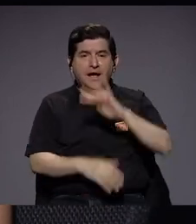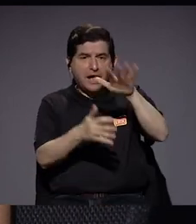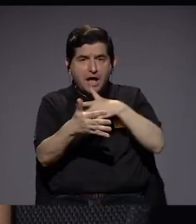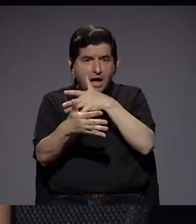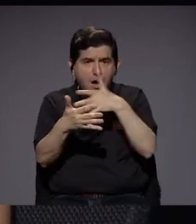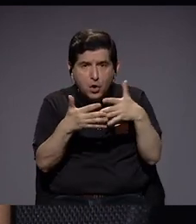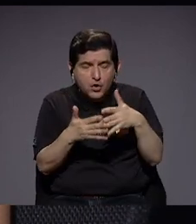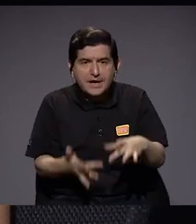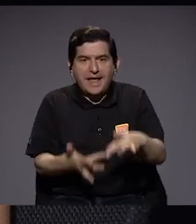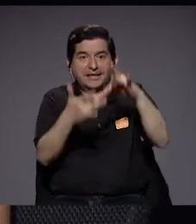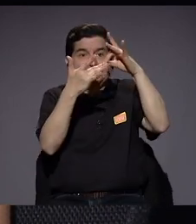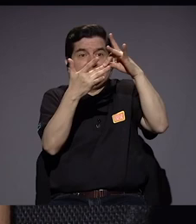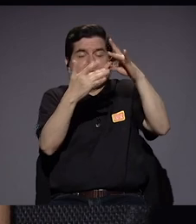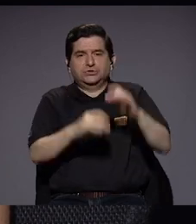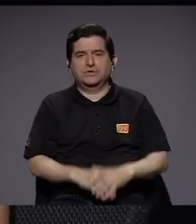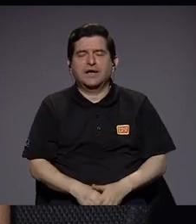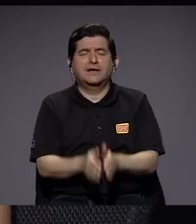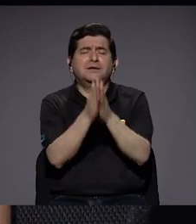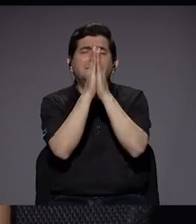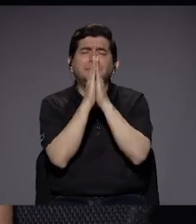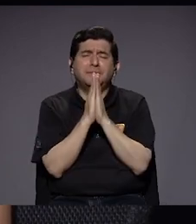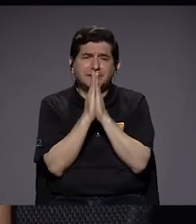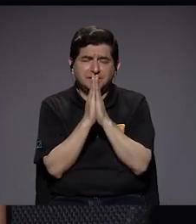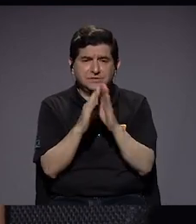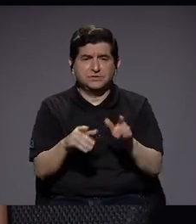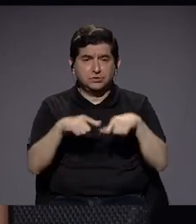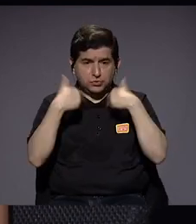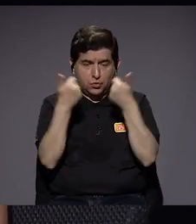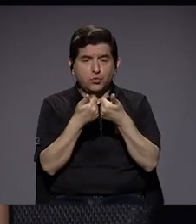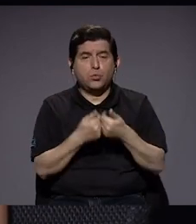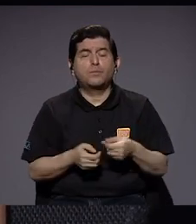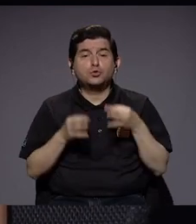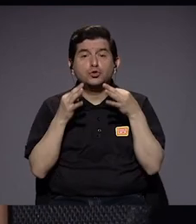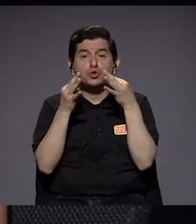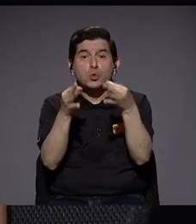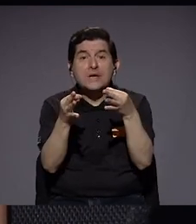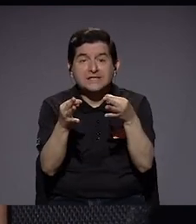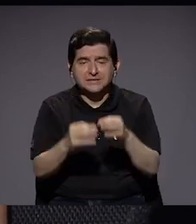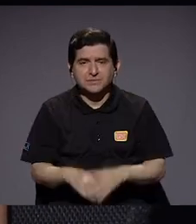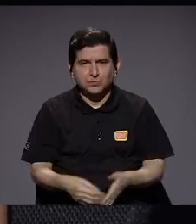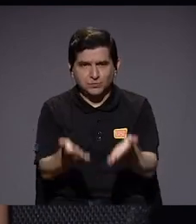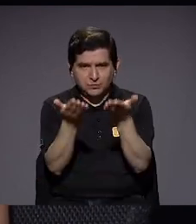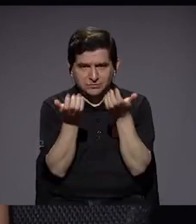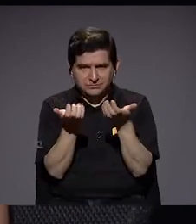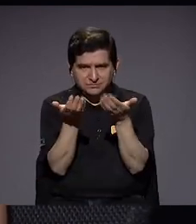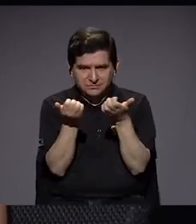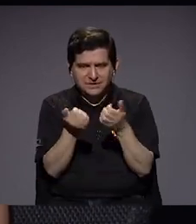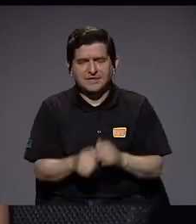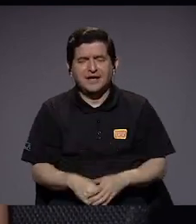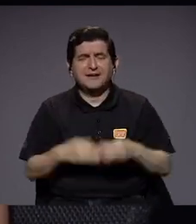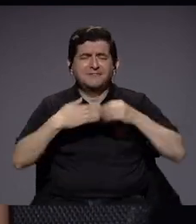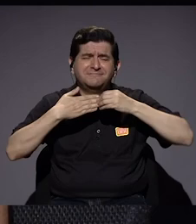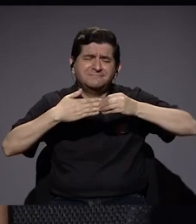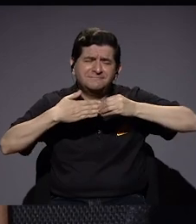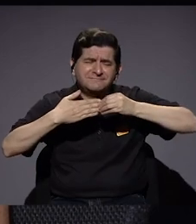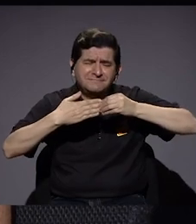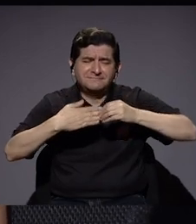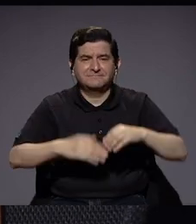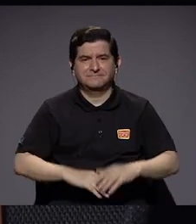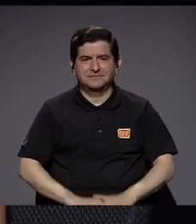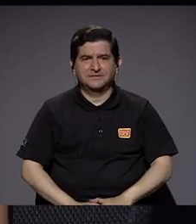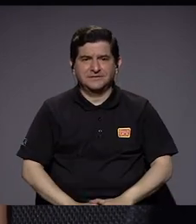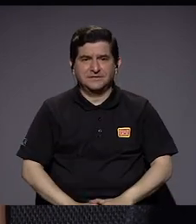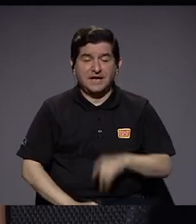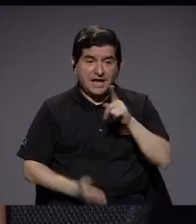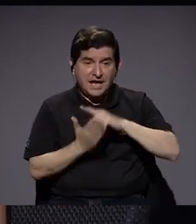excepcionales. Es una solicitud de sectores como turismo, por ejemplo, en los que requieren mayor flexibilidad. De